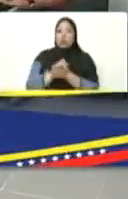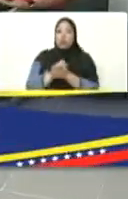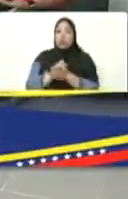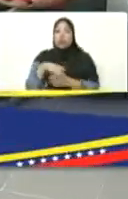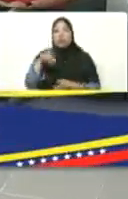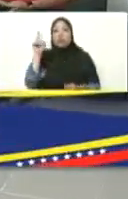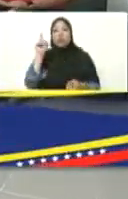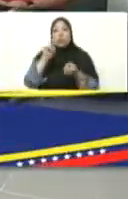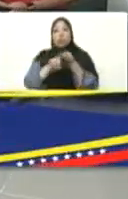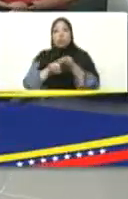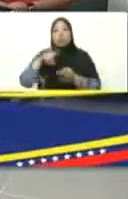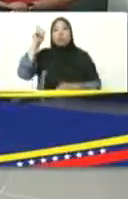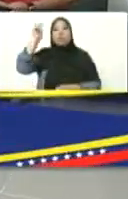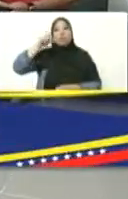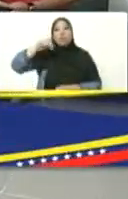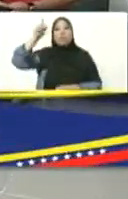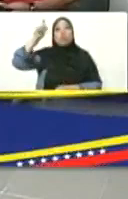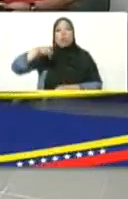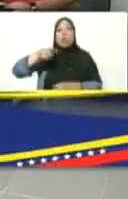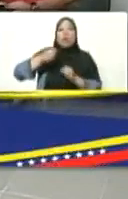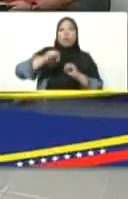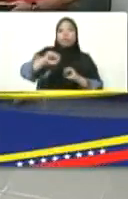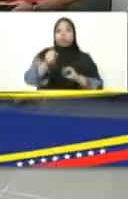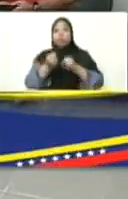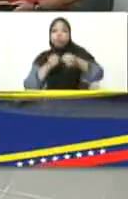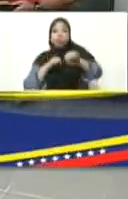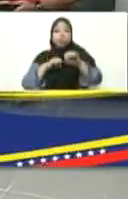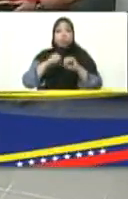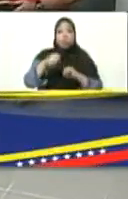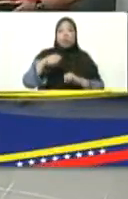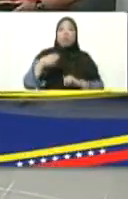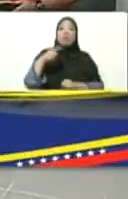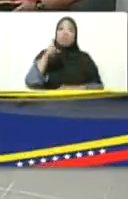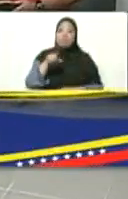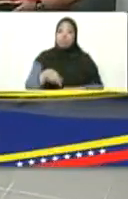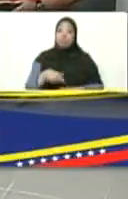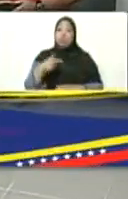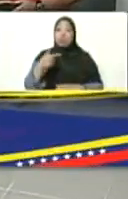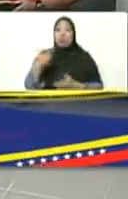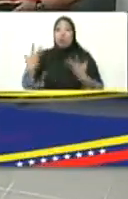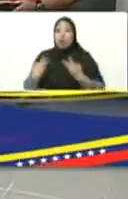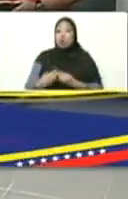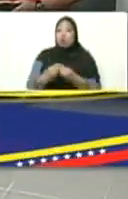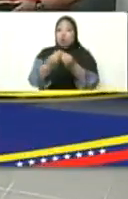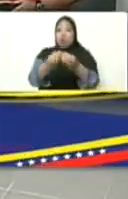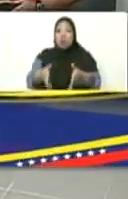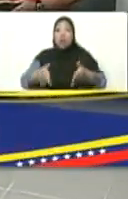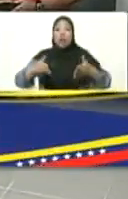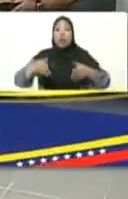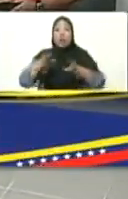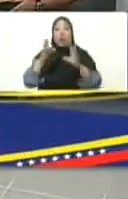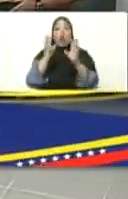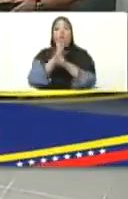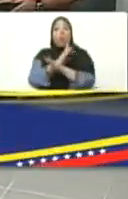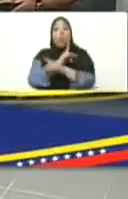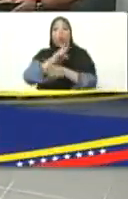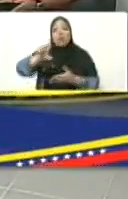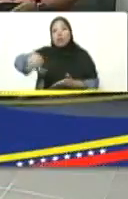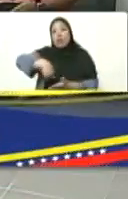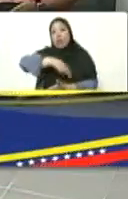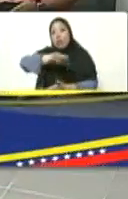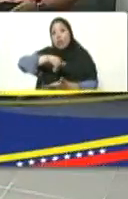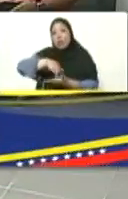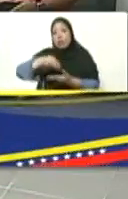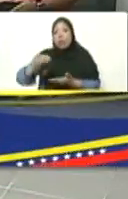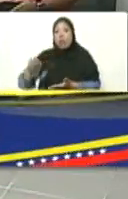Su esposo es profesor de artes marciales, presidente de karate. Es uno de los que nos ha ayudado a ganar los Juegos Nacionales en Miranda